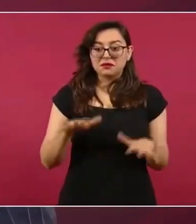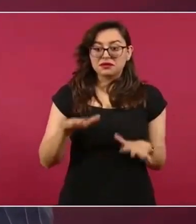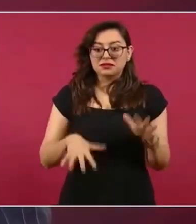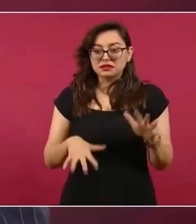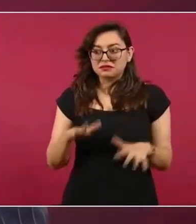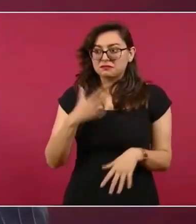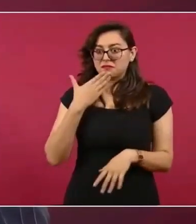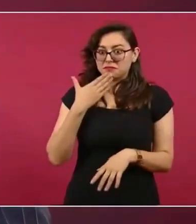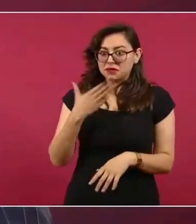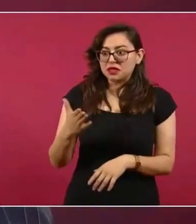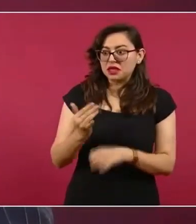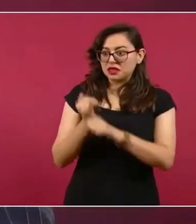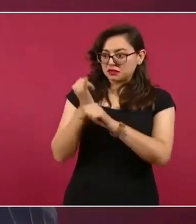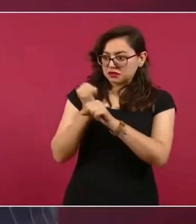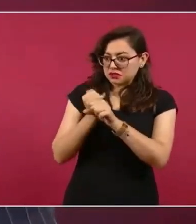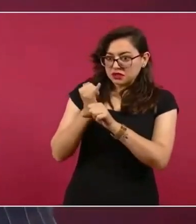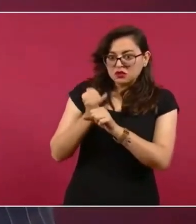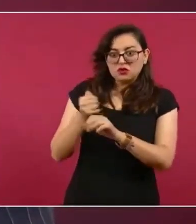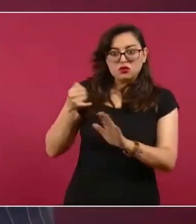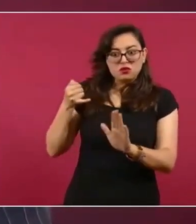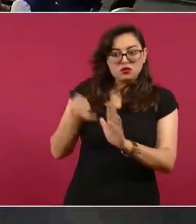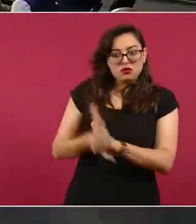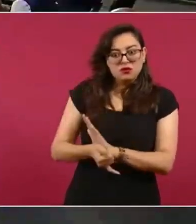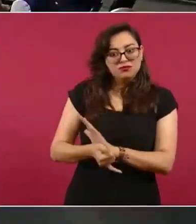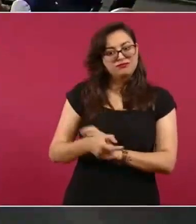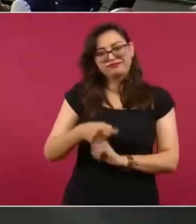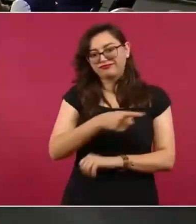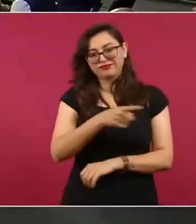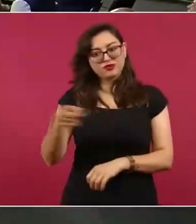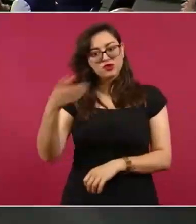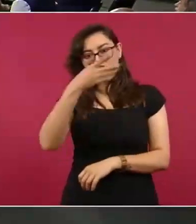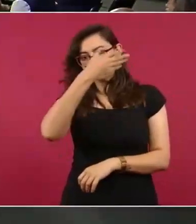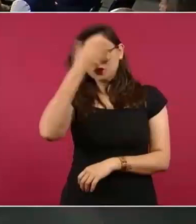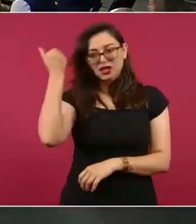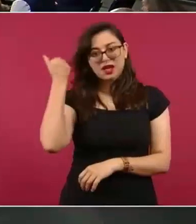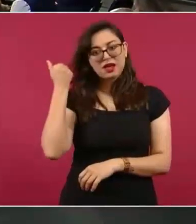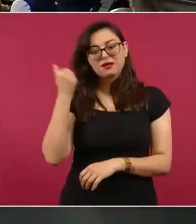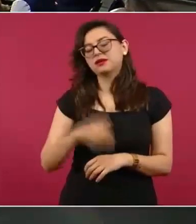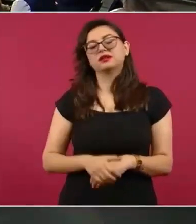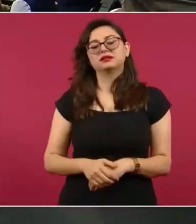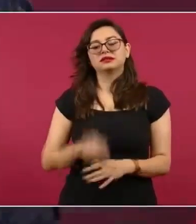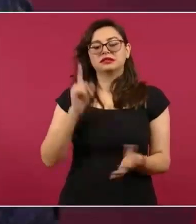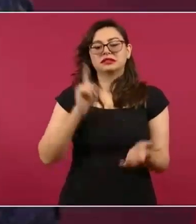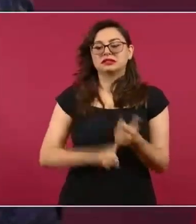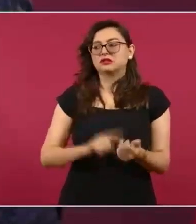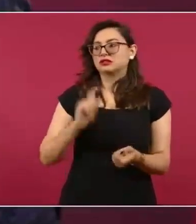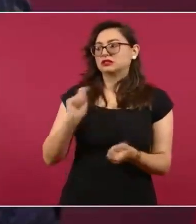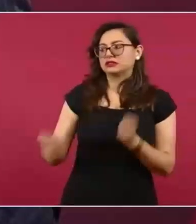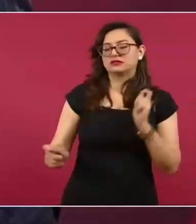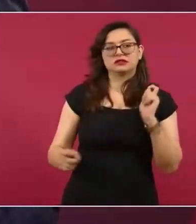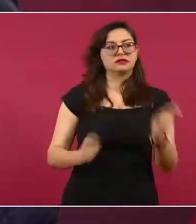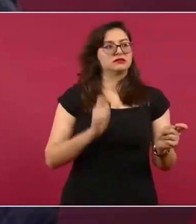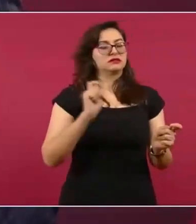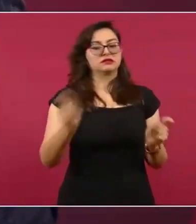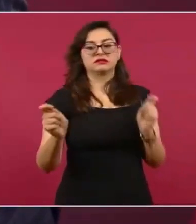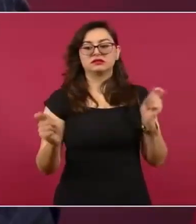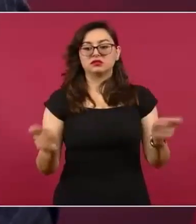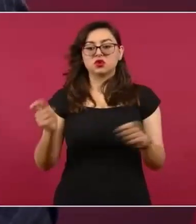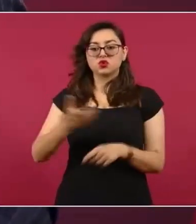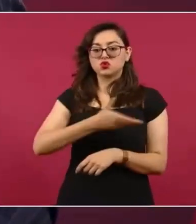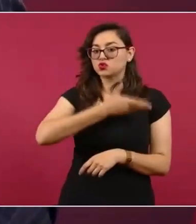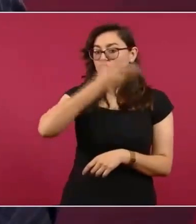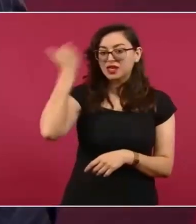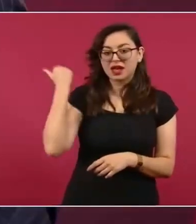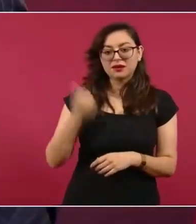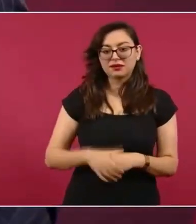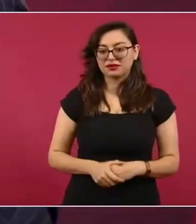cuál es el verdadero fondo. Entonces, cualquier cosa